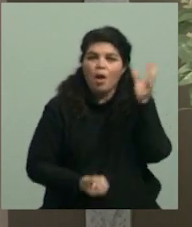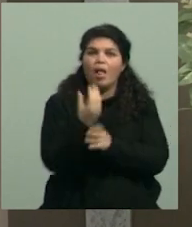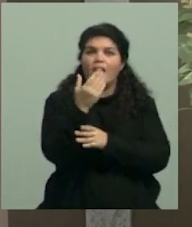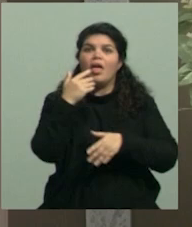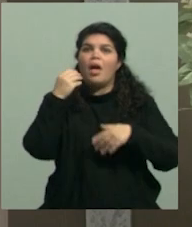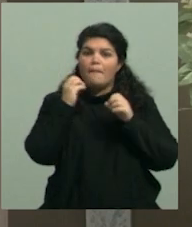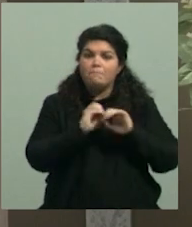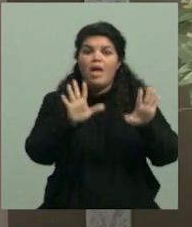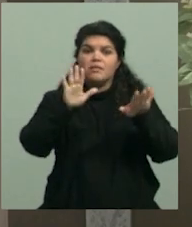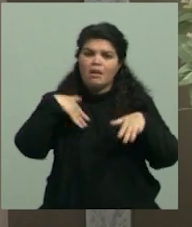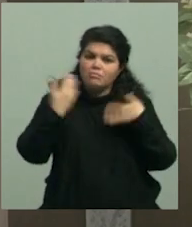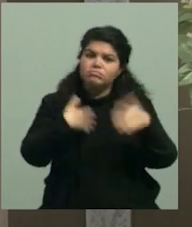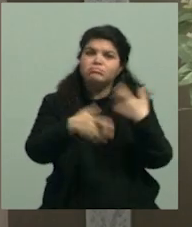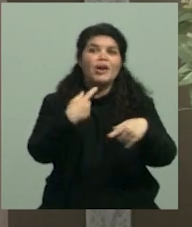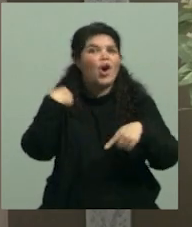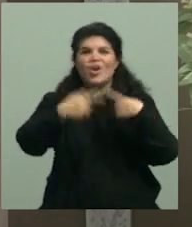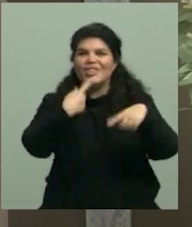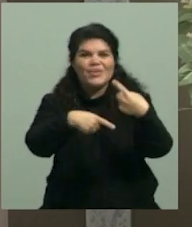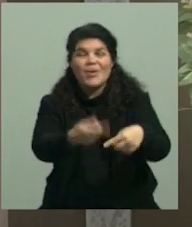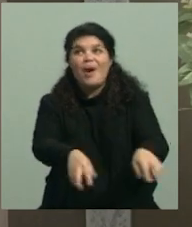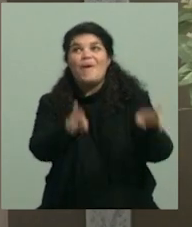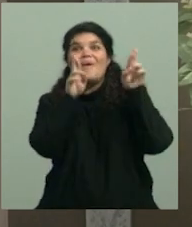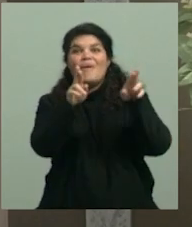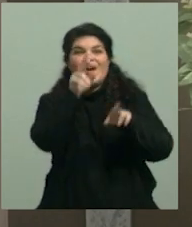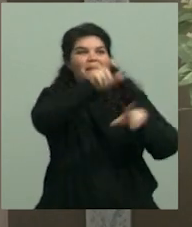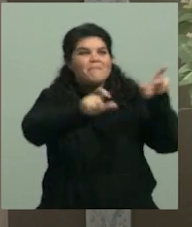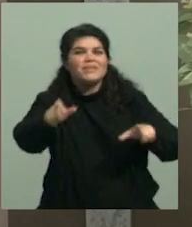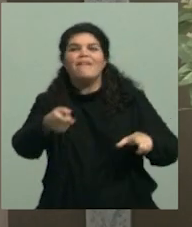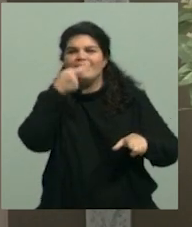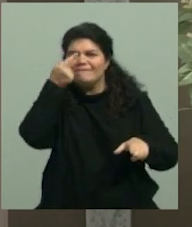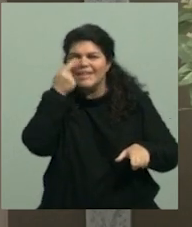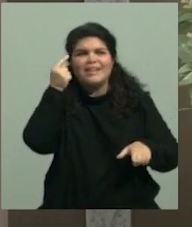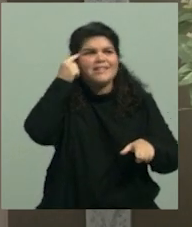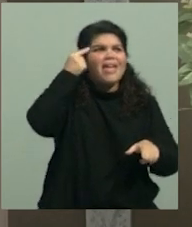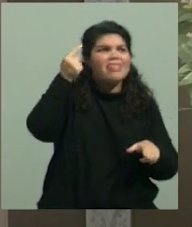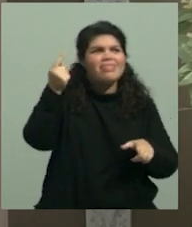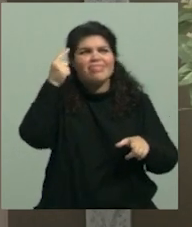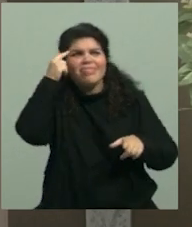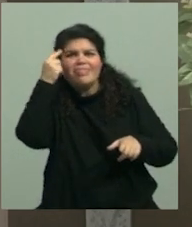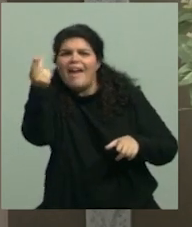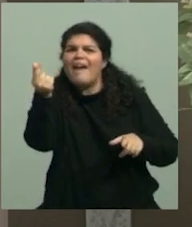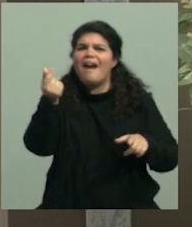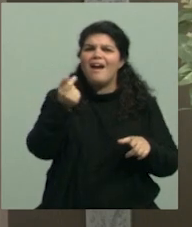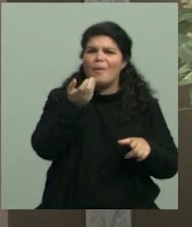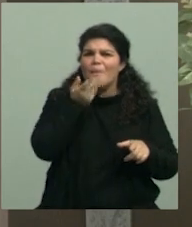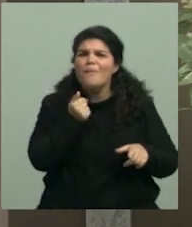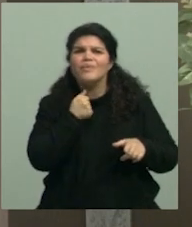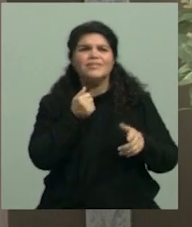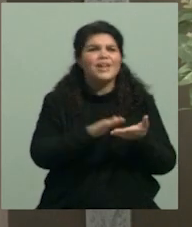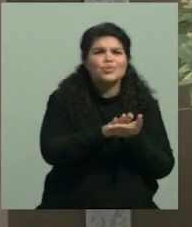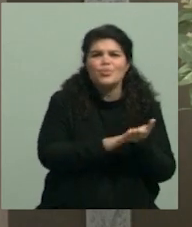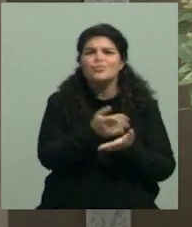esperamos que participen todos los que tengan ahí alguna idea dando vuelta, tengan ganas de solucionar alguna